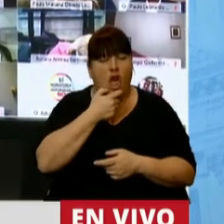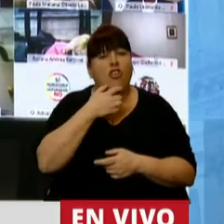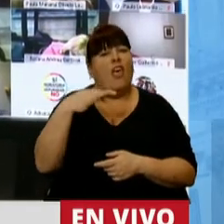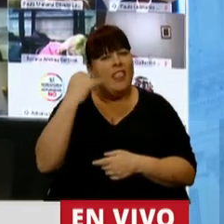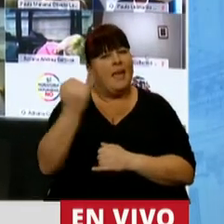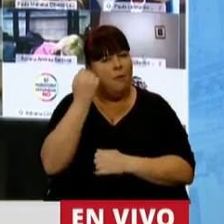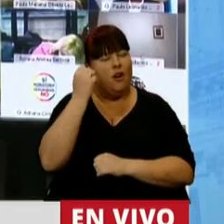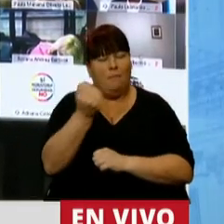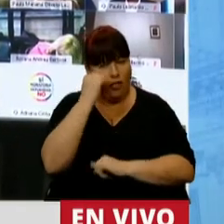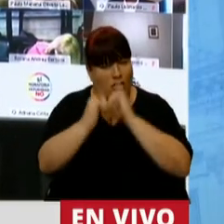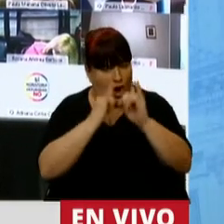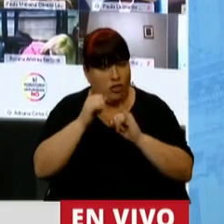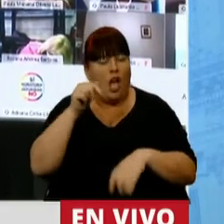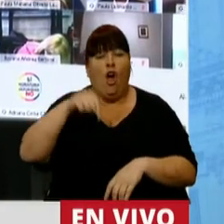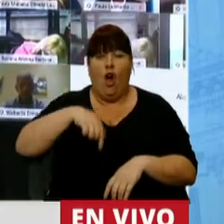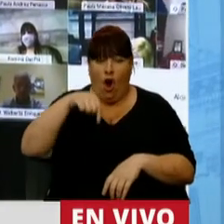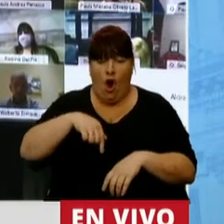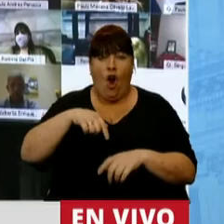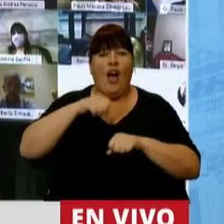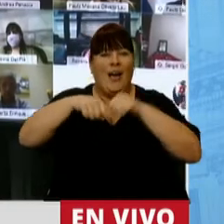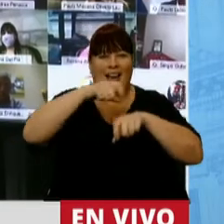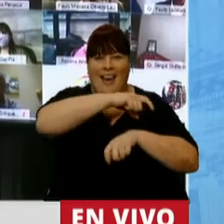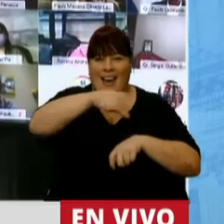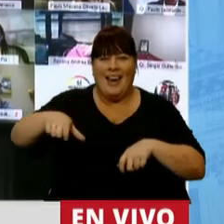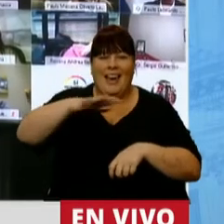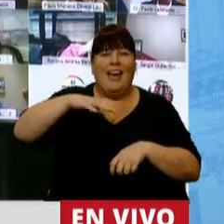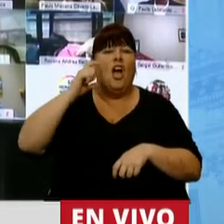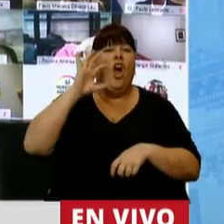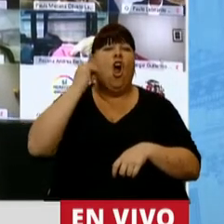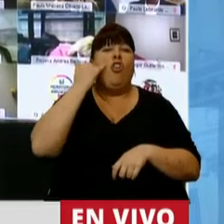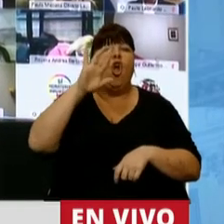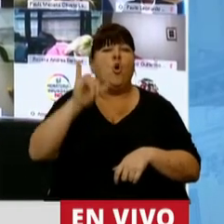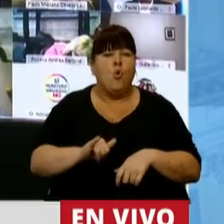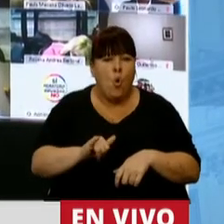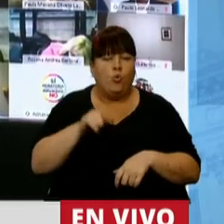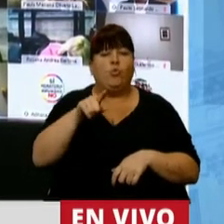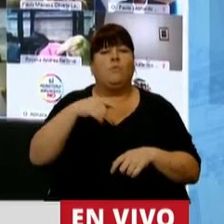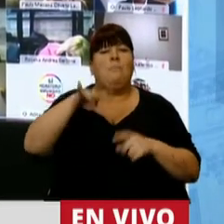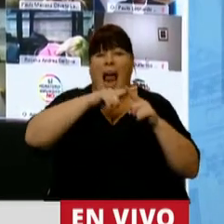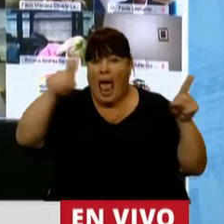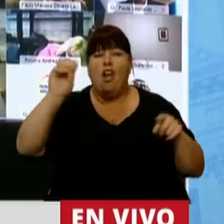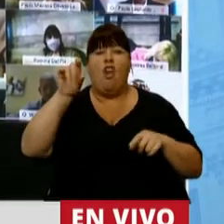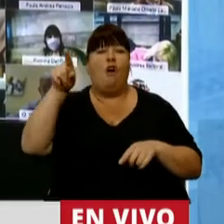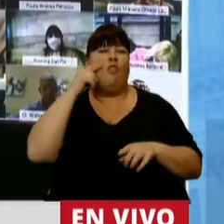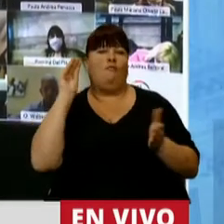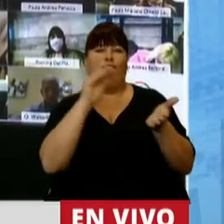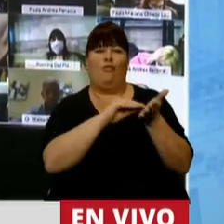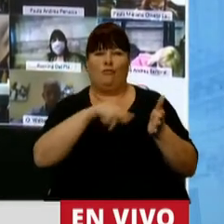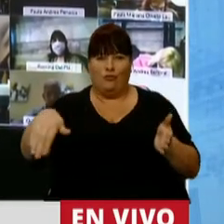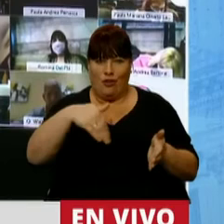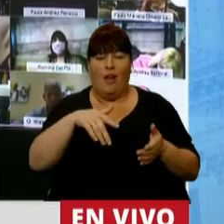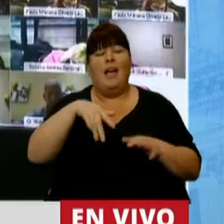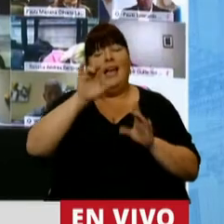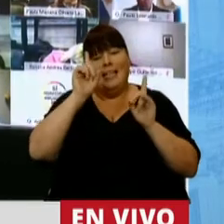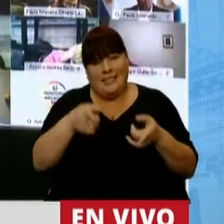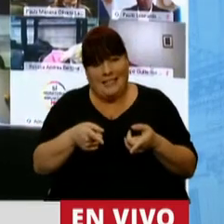merece ser destacado. Hoy, la ciclovía del departamento de Godoy Cruz, una de las más largas, lleva su nombre. Y, por